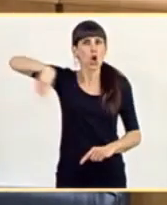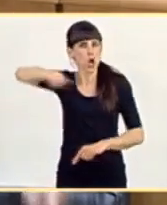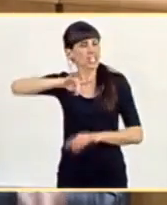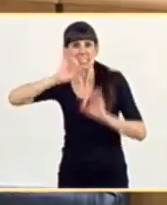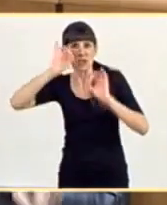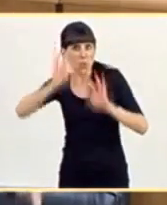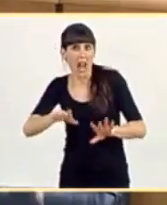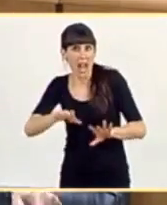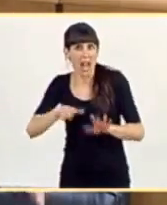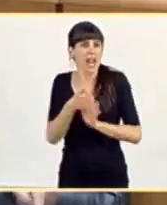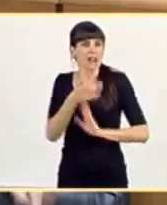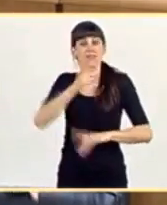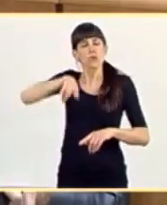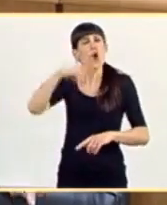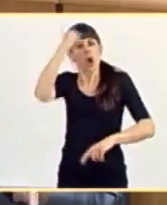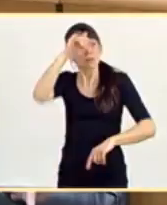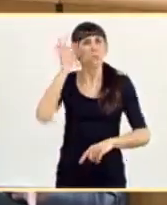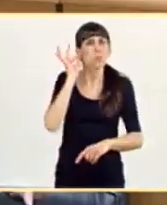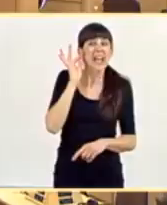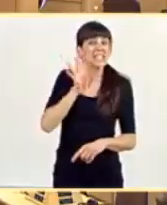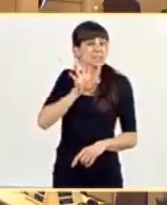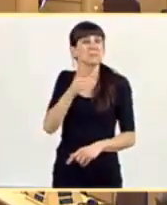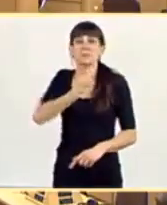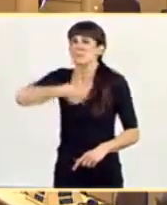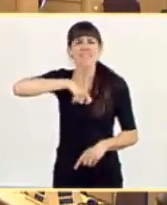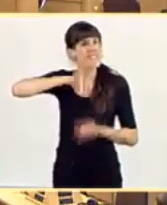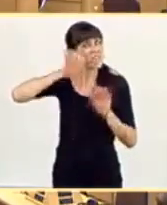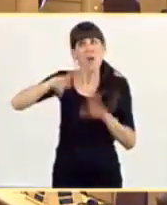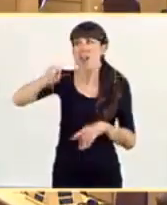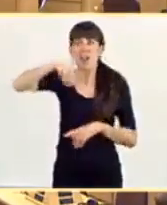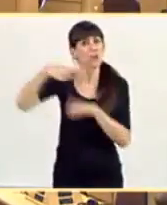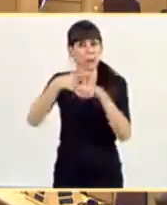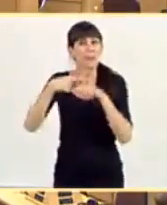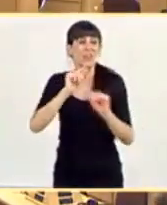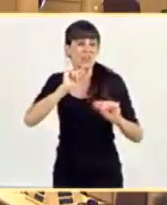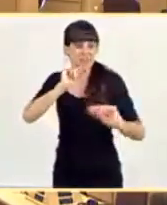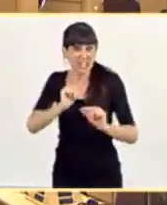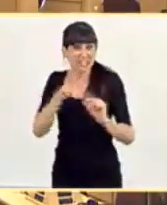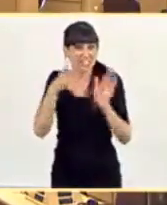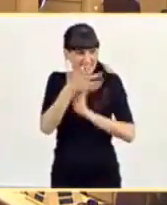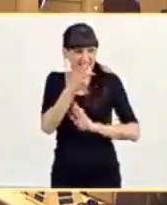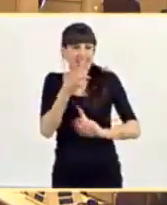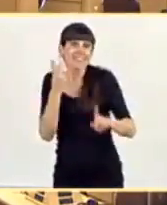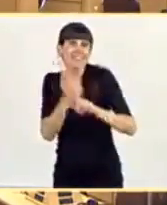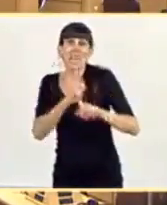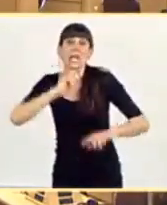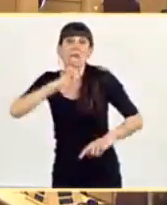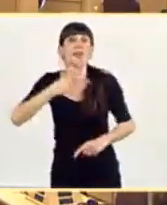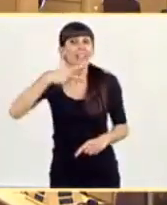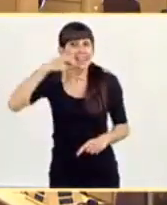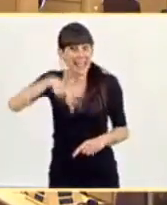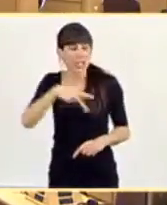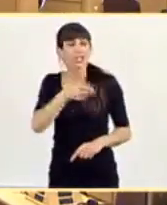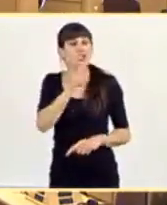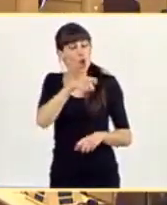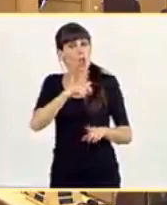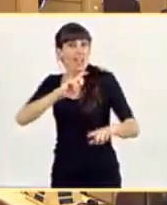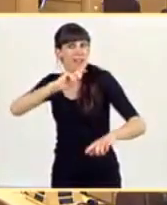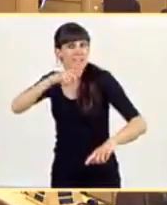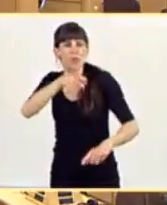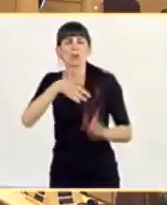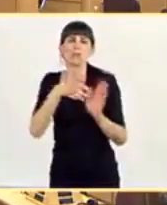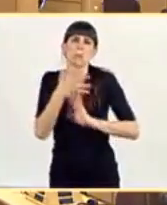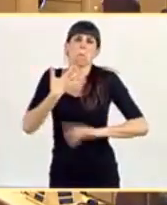con unidad todos los hombres y mujeres de este país. Su adversario, solo su adversario,